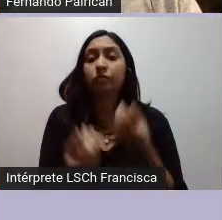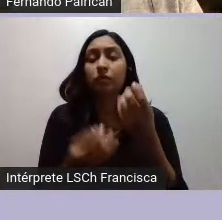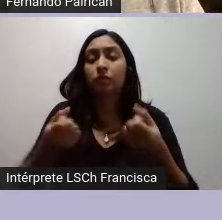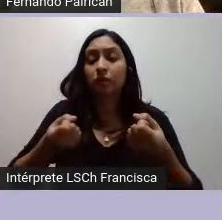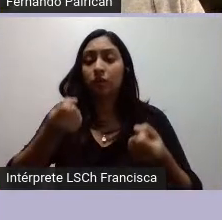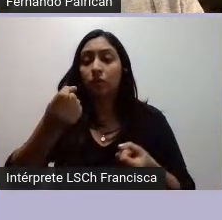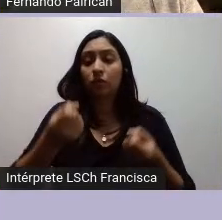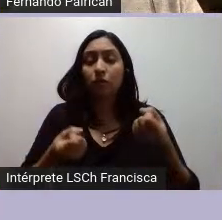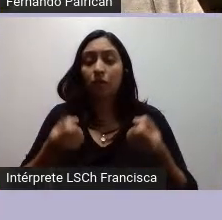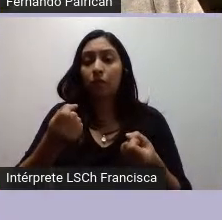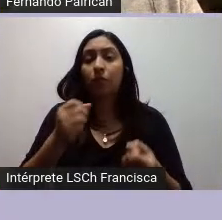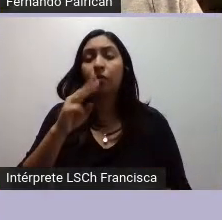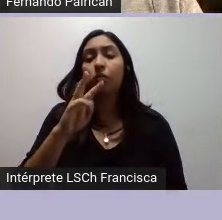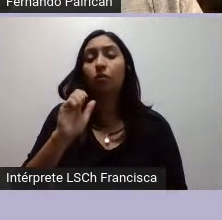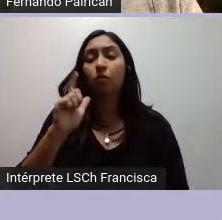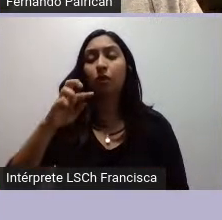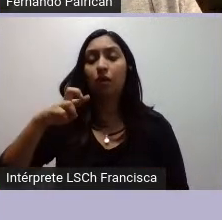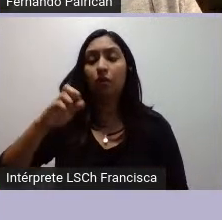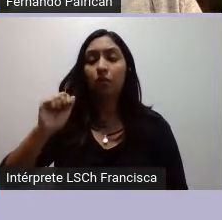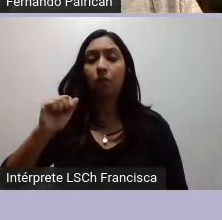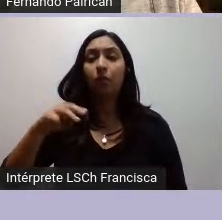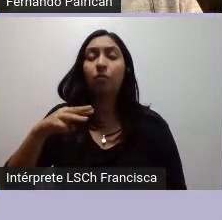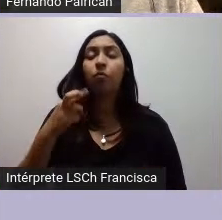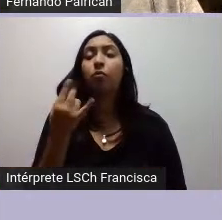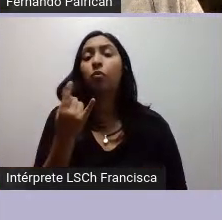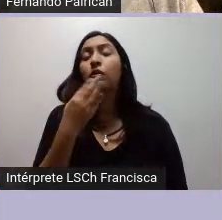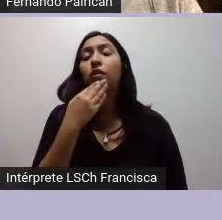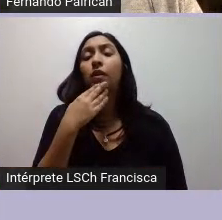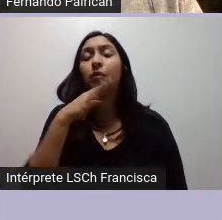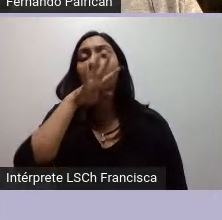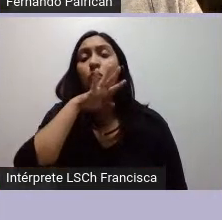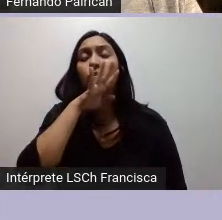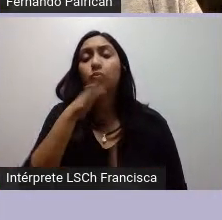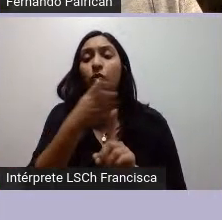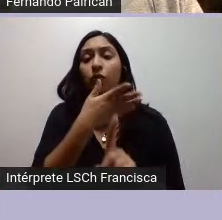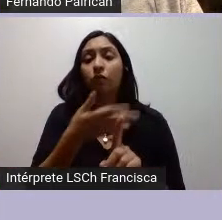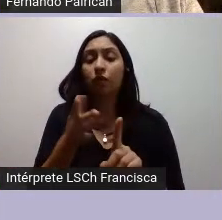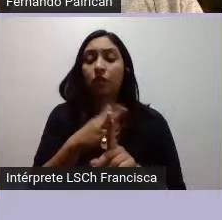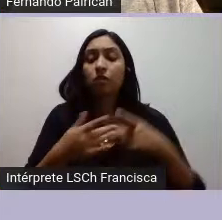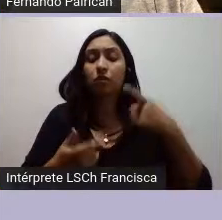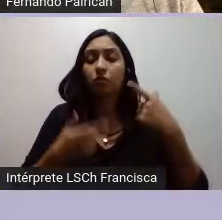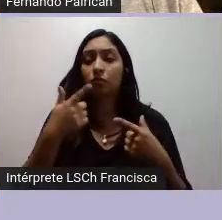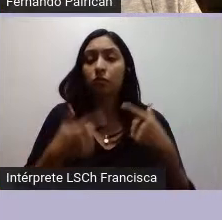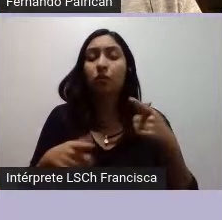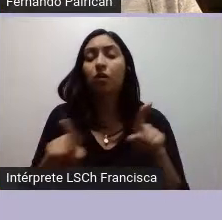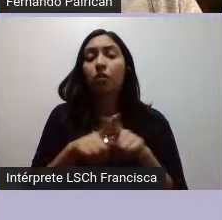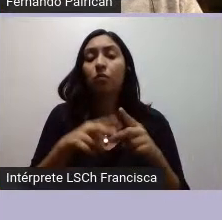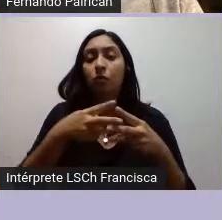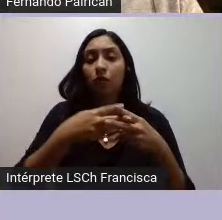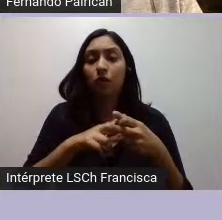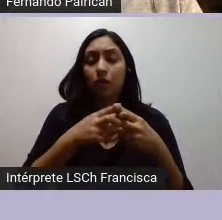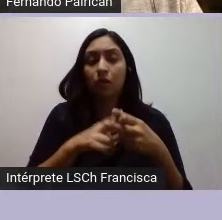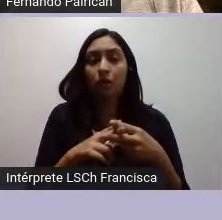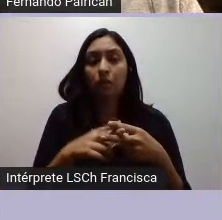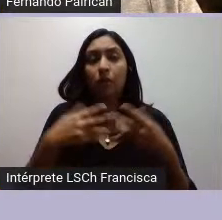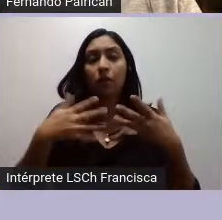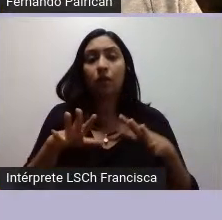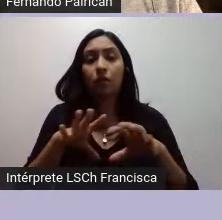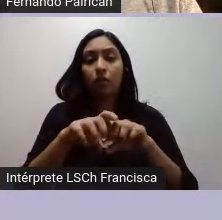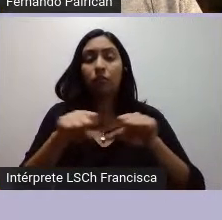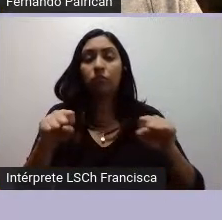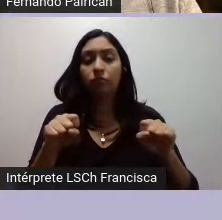en esta historia y el uso de la violencia política como instrumento de parte de un sector del movimiento mapuche que se ancla ya con la